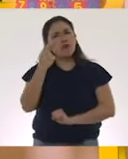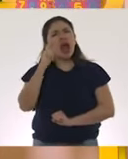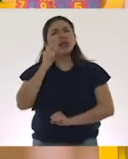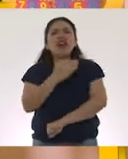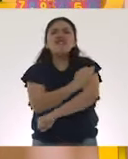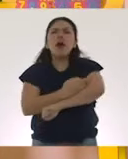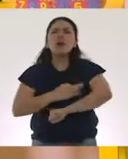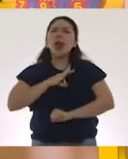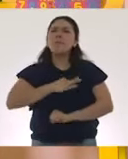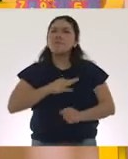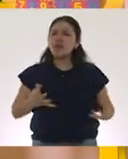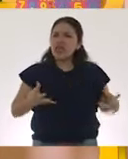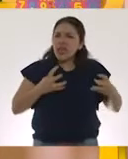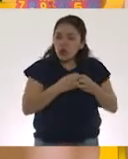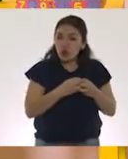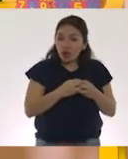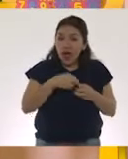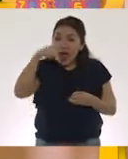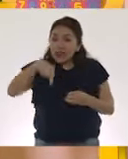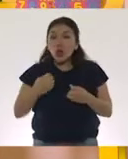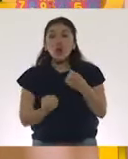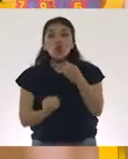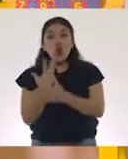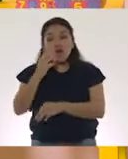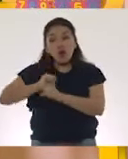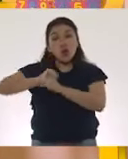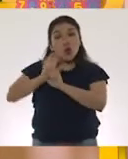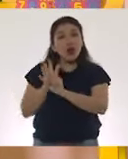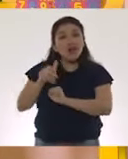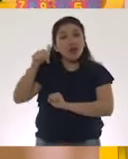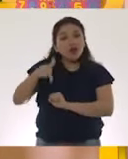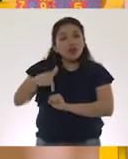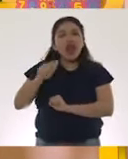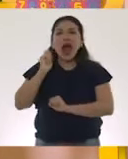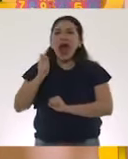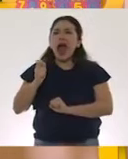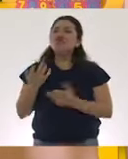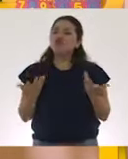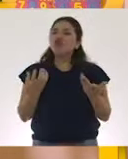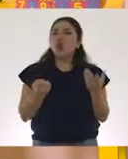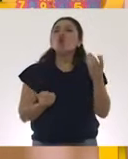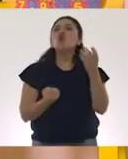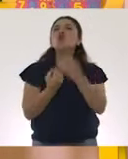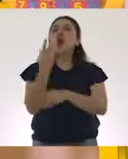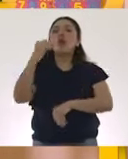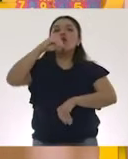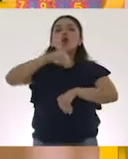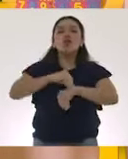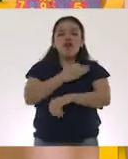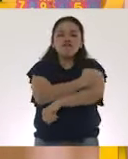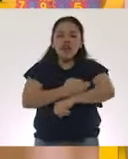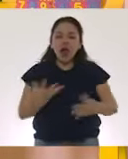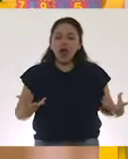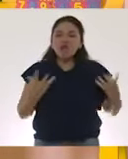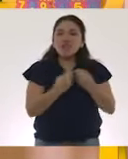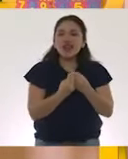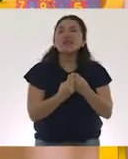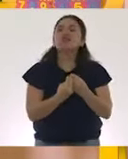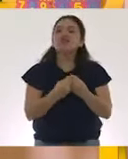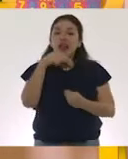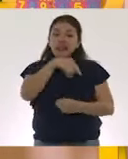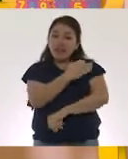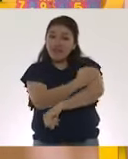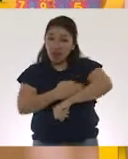familia de virus, este nuevo coronavirus, pues, es, como lo dice, un nuevo integrante a esta familia. Esta